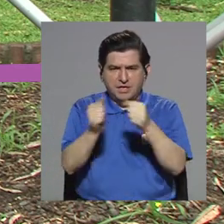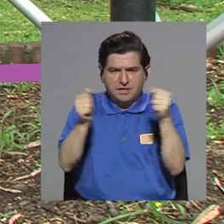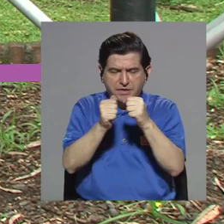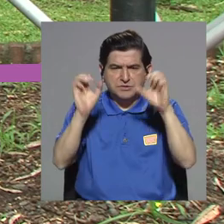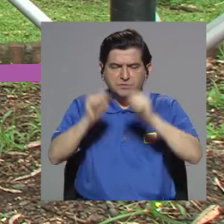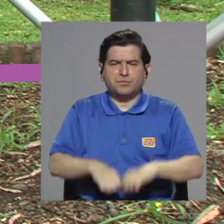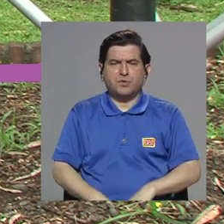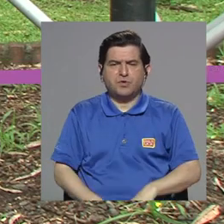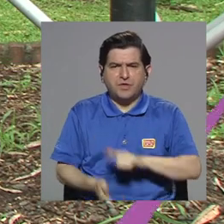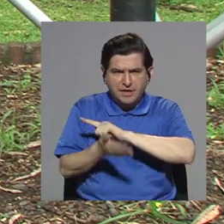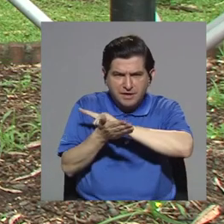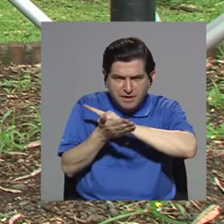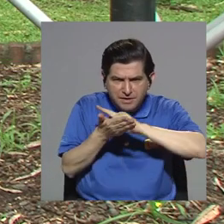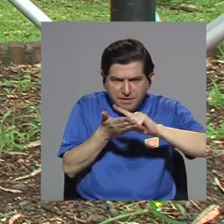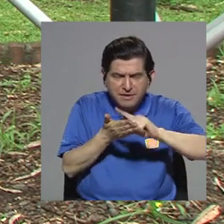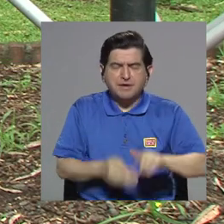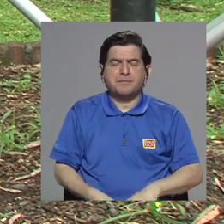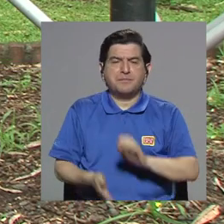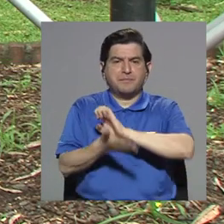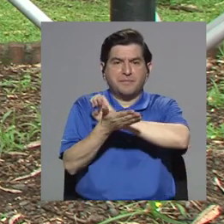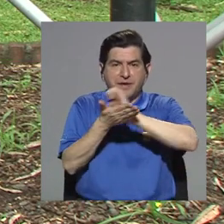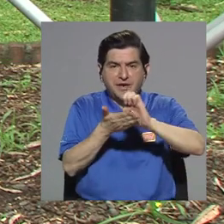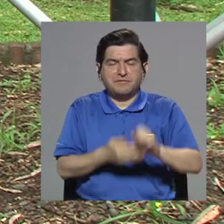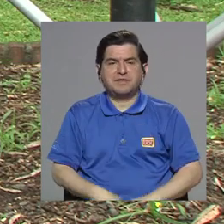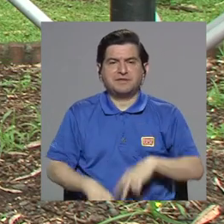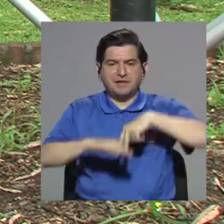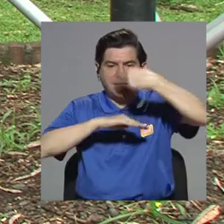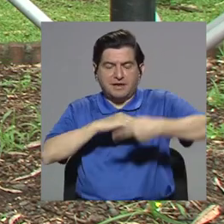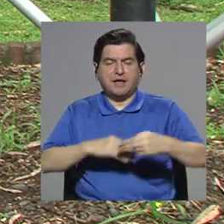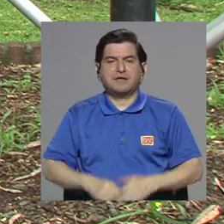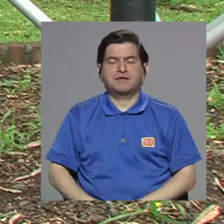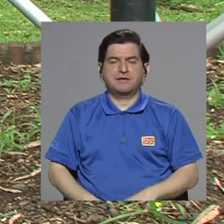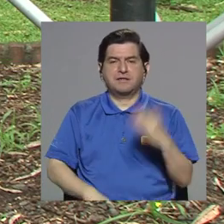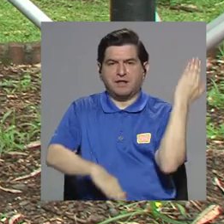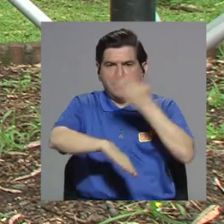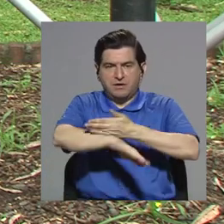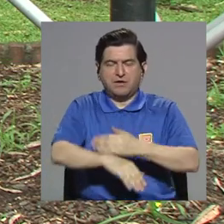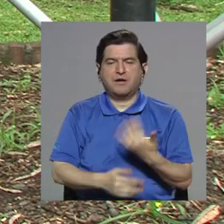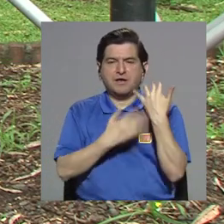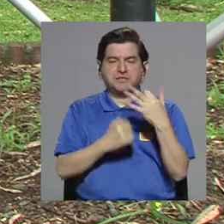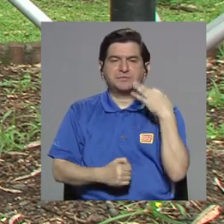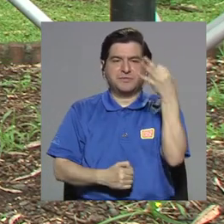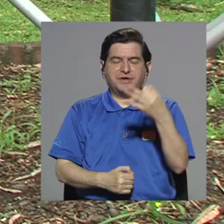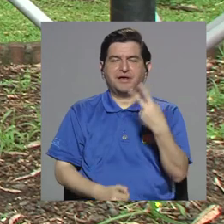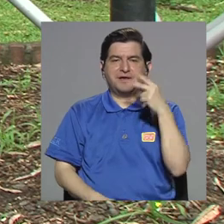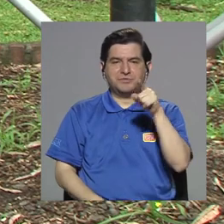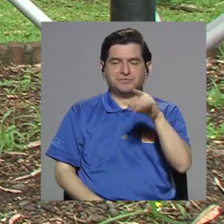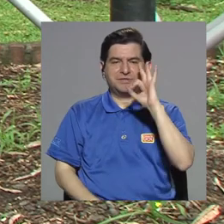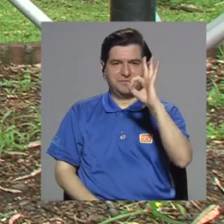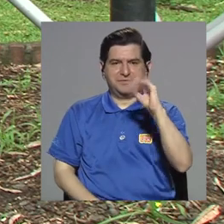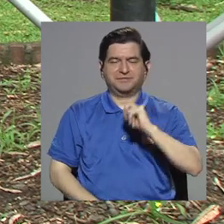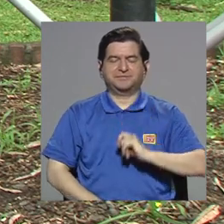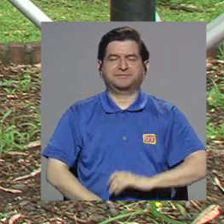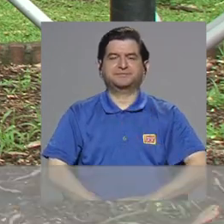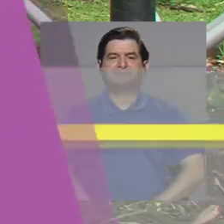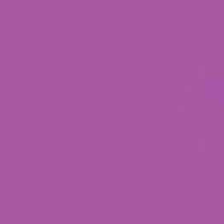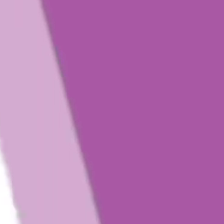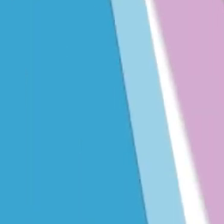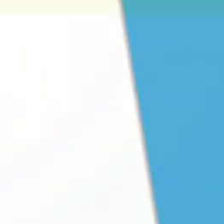Entonces, traigan un trapo para que lo puedan secar y así vamos a evitar caídas o algún tipo de lesión. Nos esperamos en la próxima y que se nos vayan.